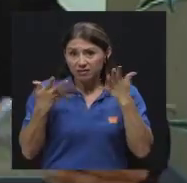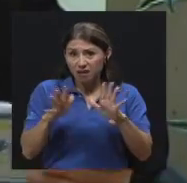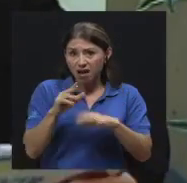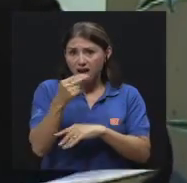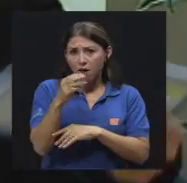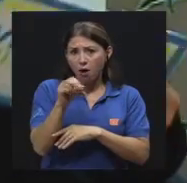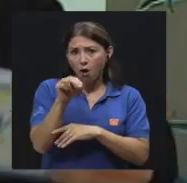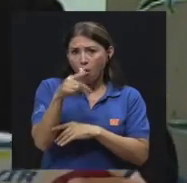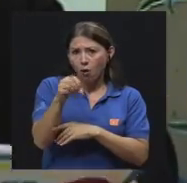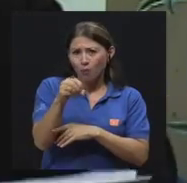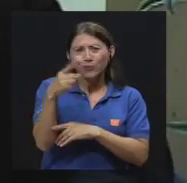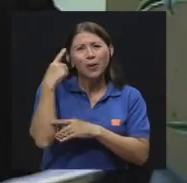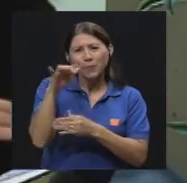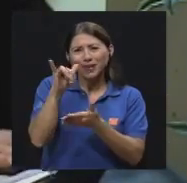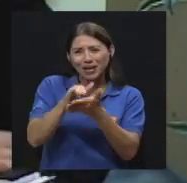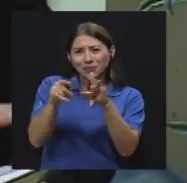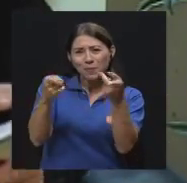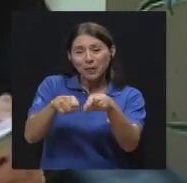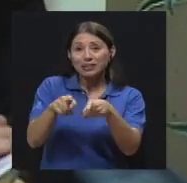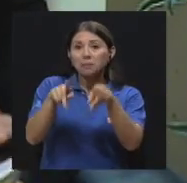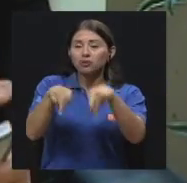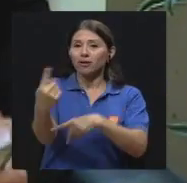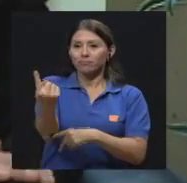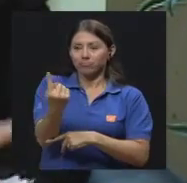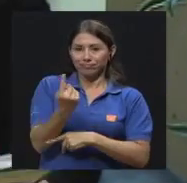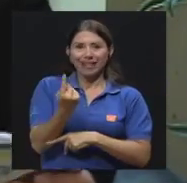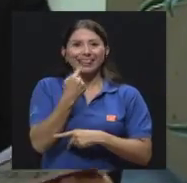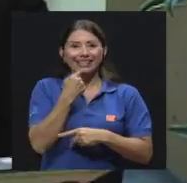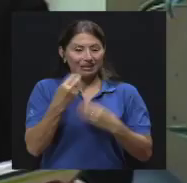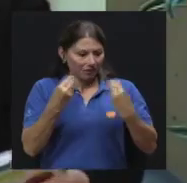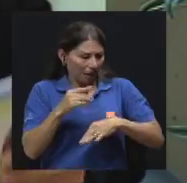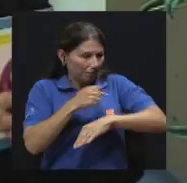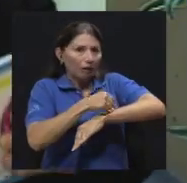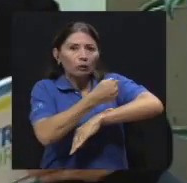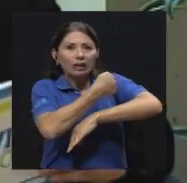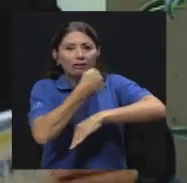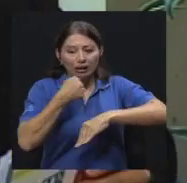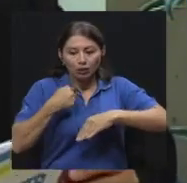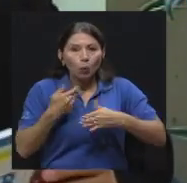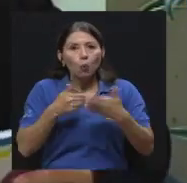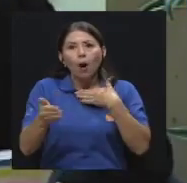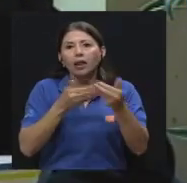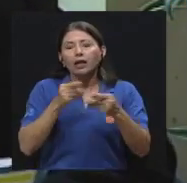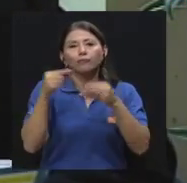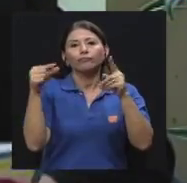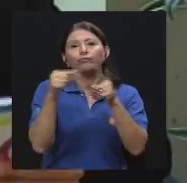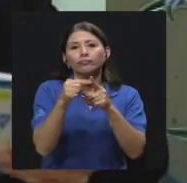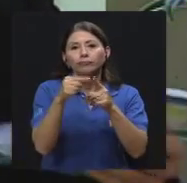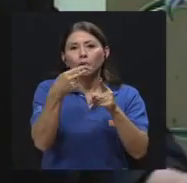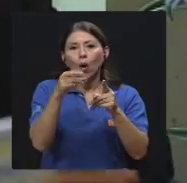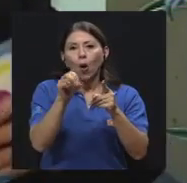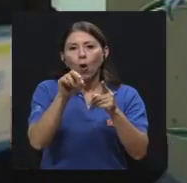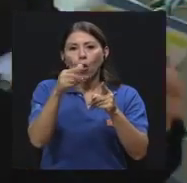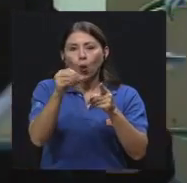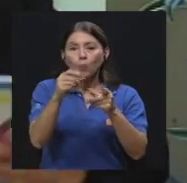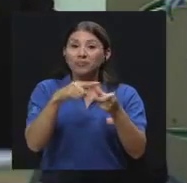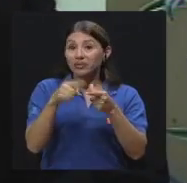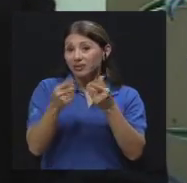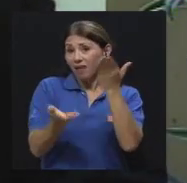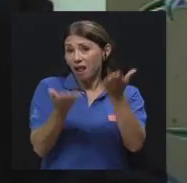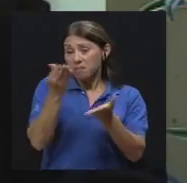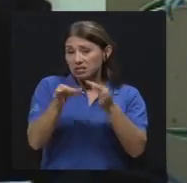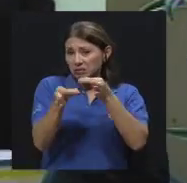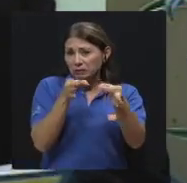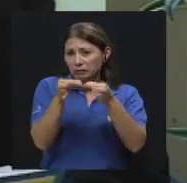la consulta de que todo el mundo llega, tengo un hongo, tengo un hongo, tengo un hongo, ¿verdad? Casi que a todo le ponen la palabra hongo, entonces tal vez si le ampliamos a